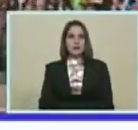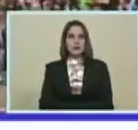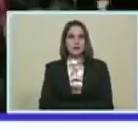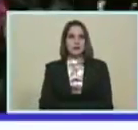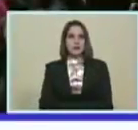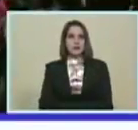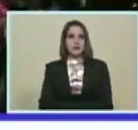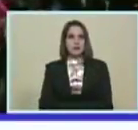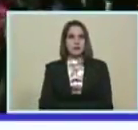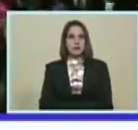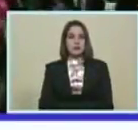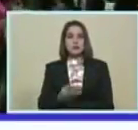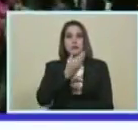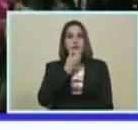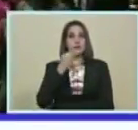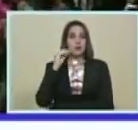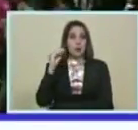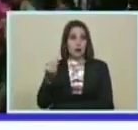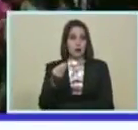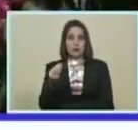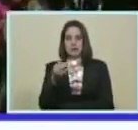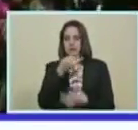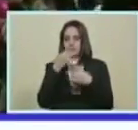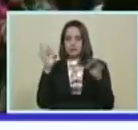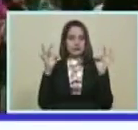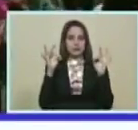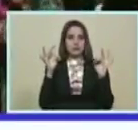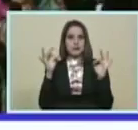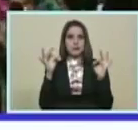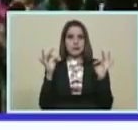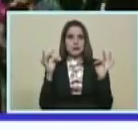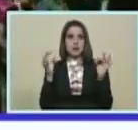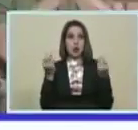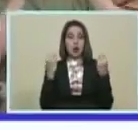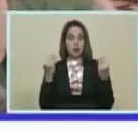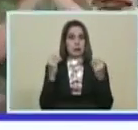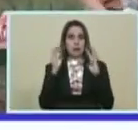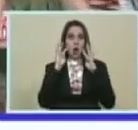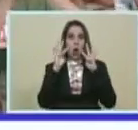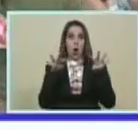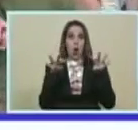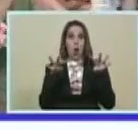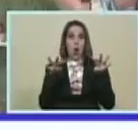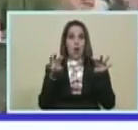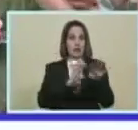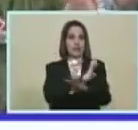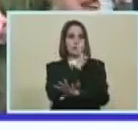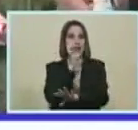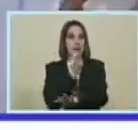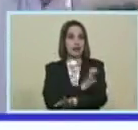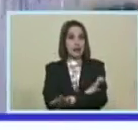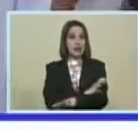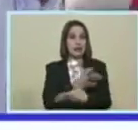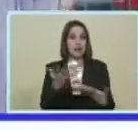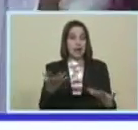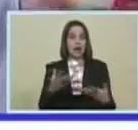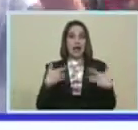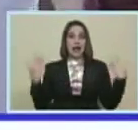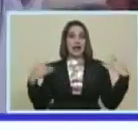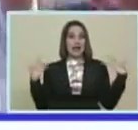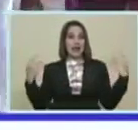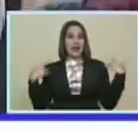A esta juventud Maravillosa Maravillosas imágenes De energía Baile Alegría